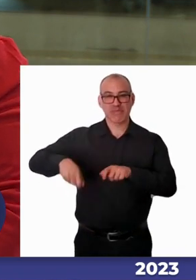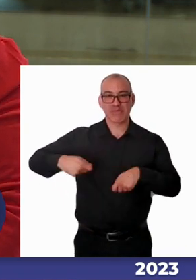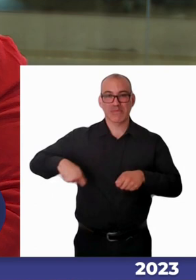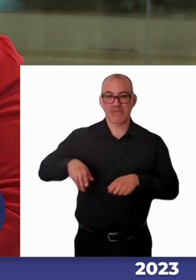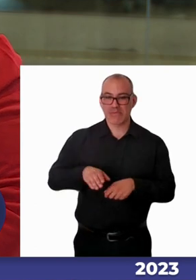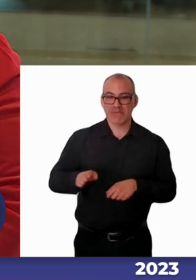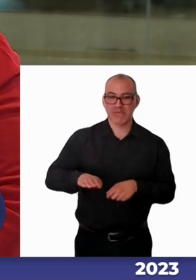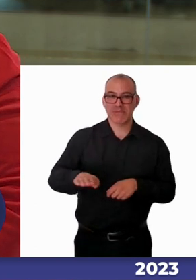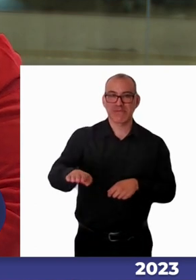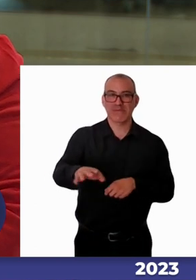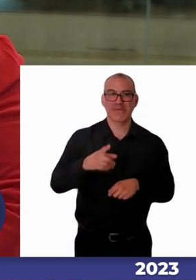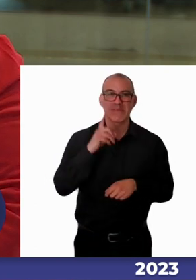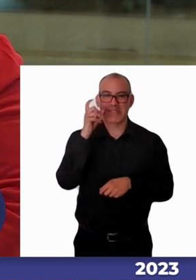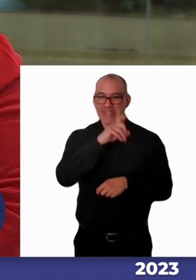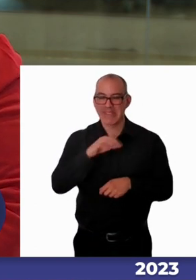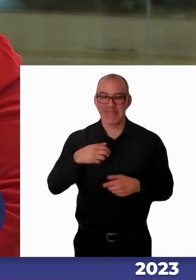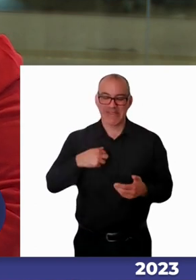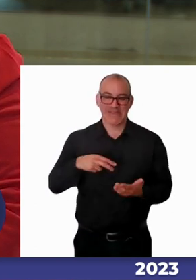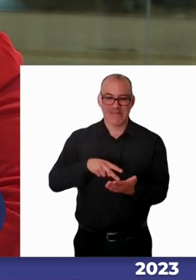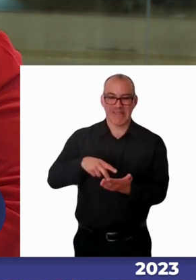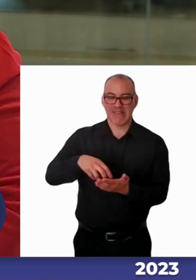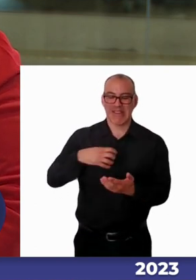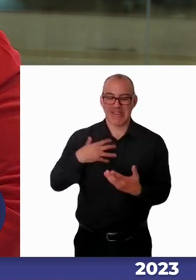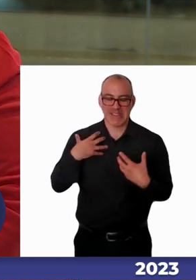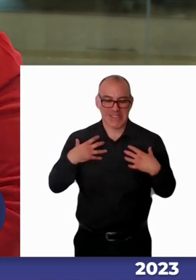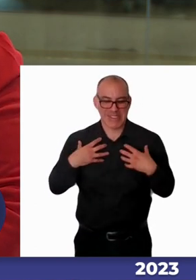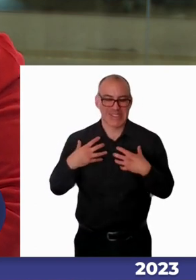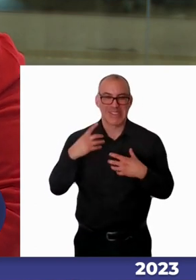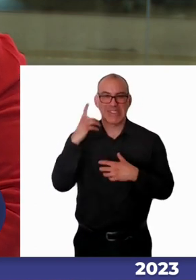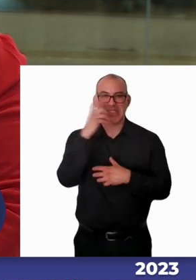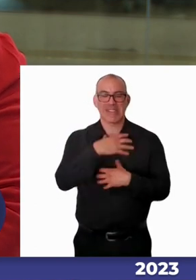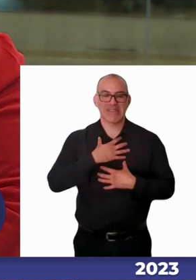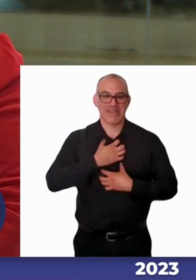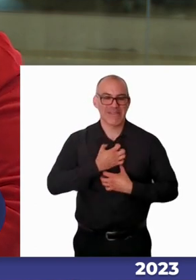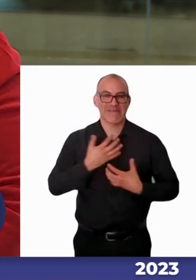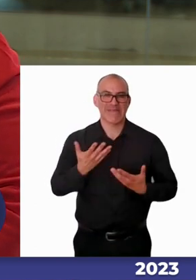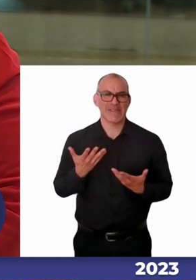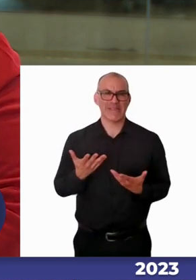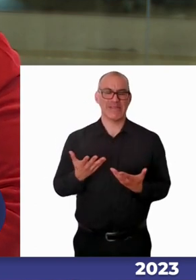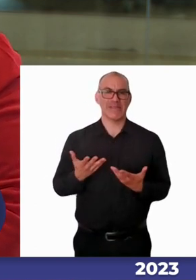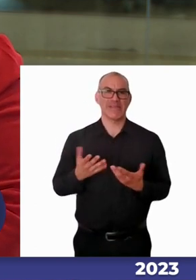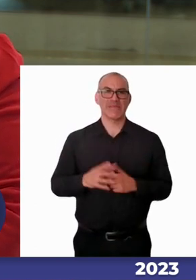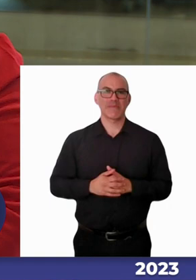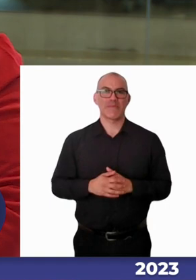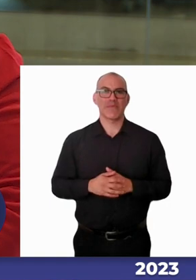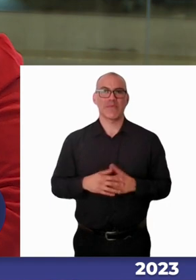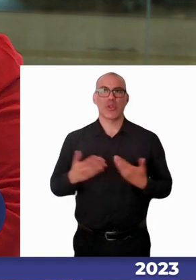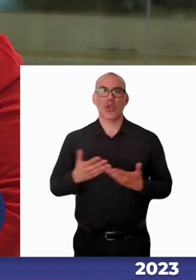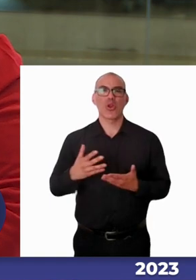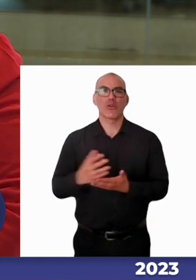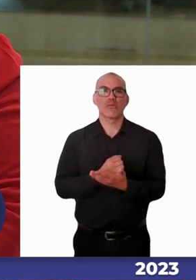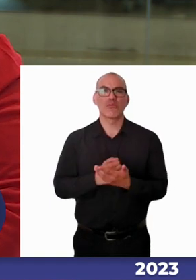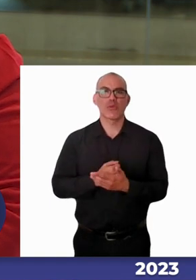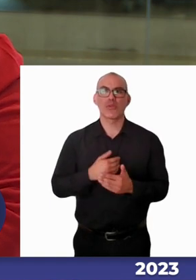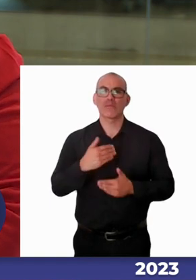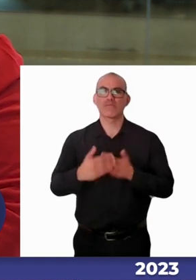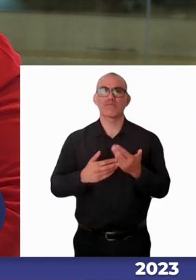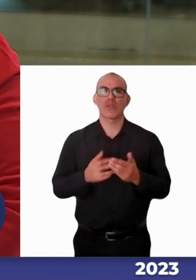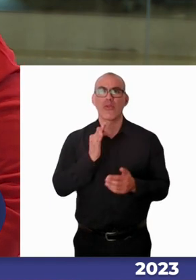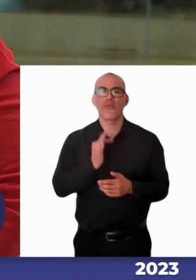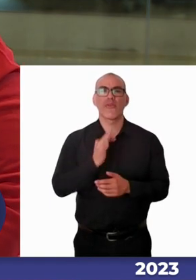afectada físicamente, emocionalmente, en cuanto a poder desarrollarme de un ámbito profesional algún día,